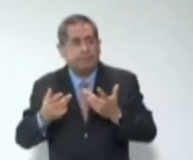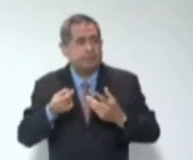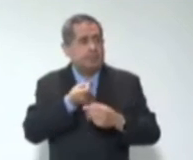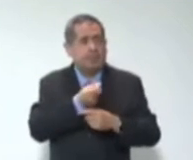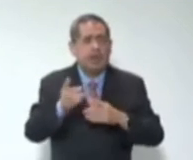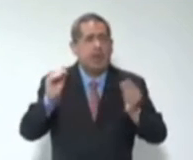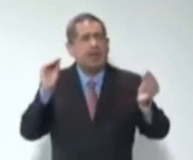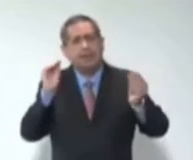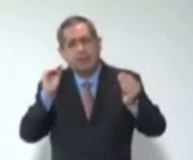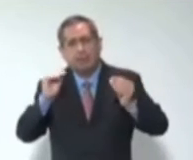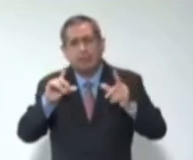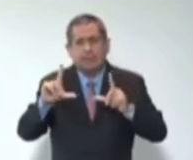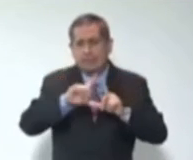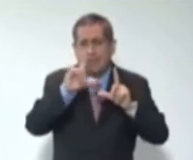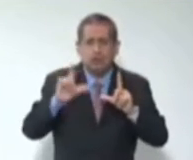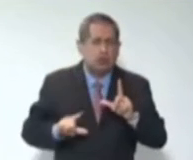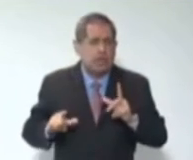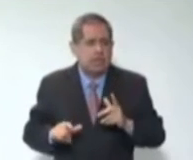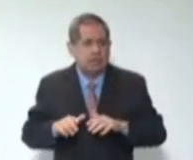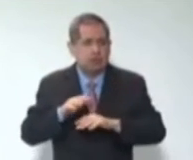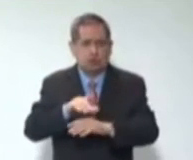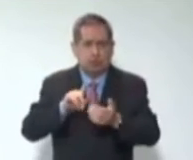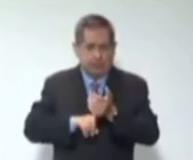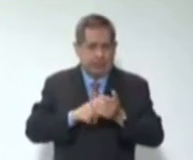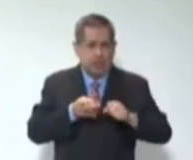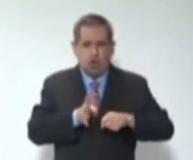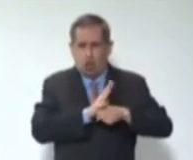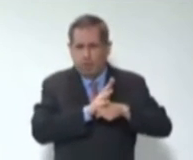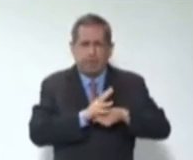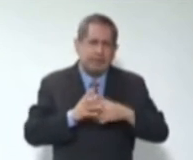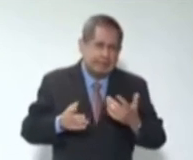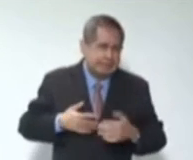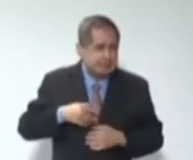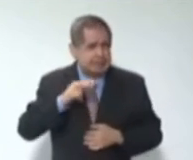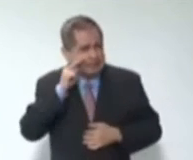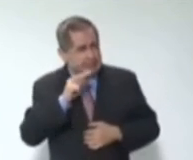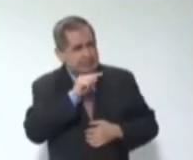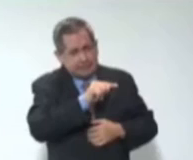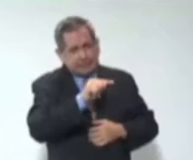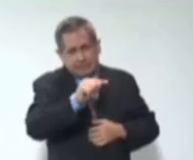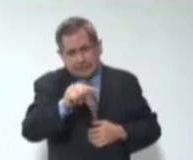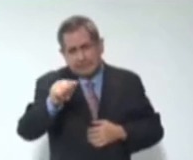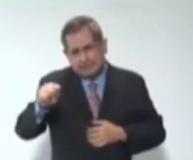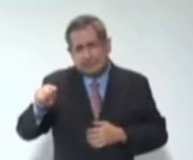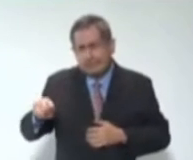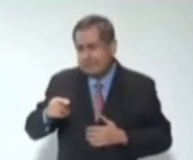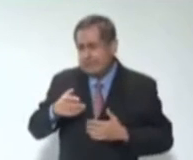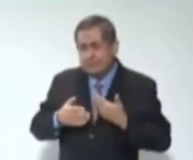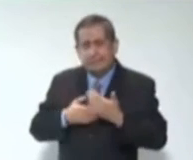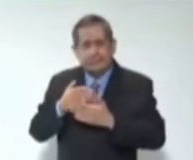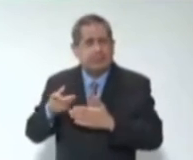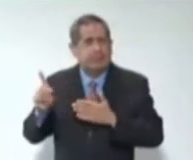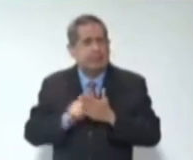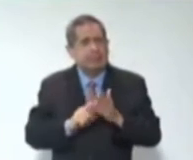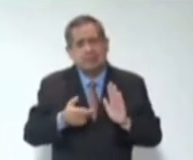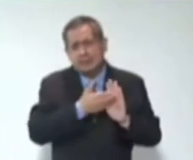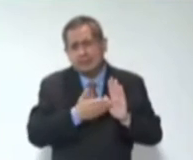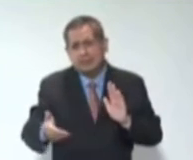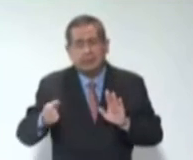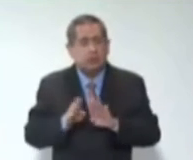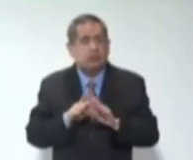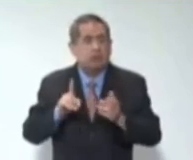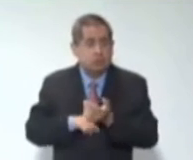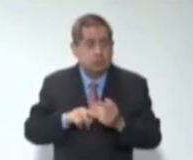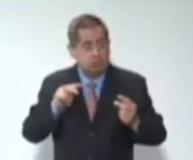debates nacionales respecto a la epidemia de COVID que hemos visto pasar a lo largo de todos estos meses, en